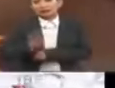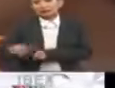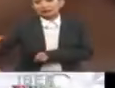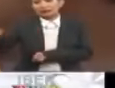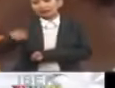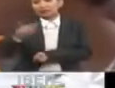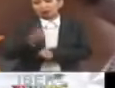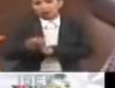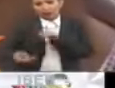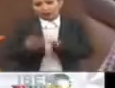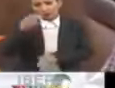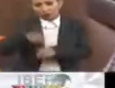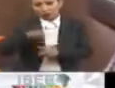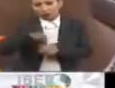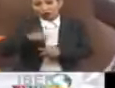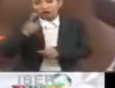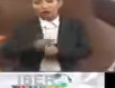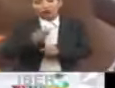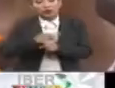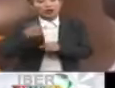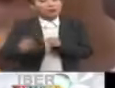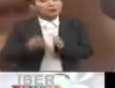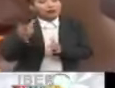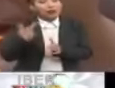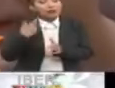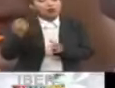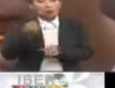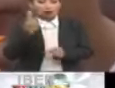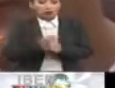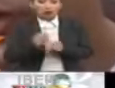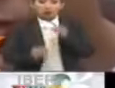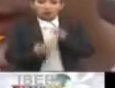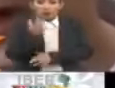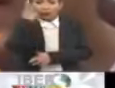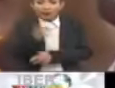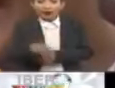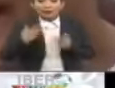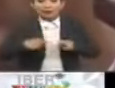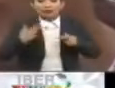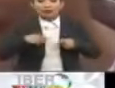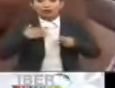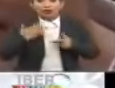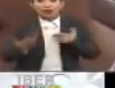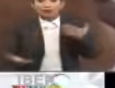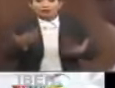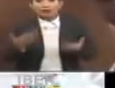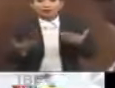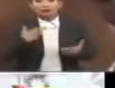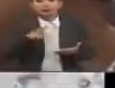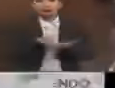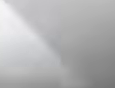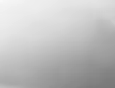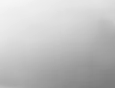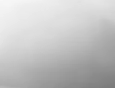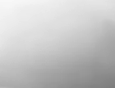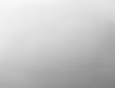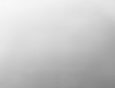tener una segunda vuelta. La segunda vuelta es siempre una oportunidad renovada para que la gente compare los proyectos.